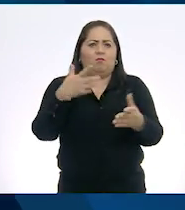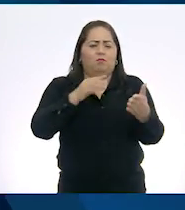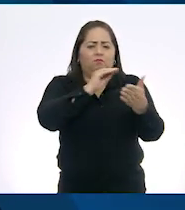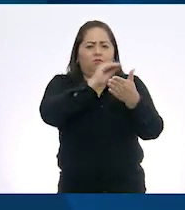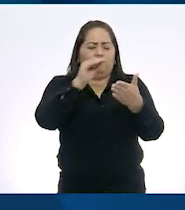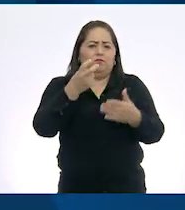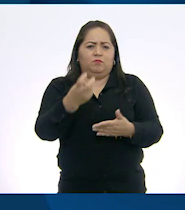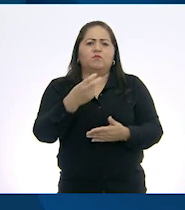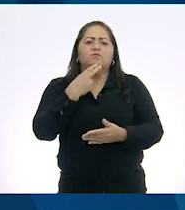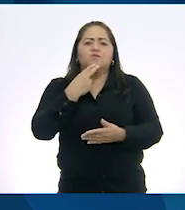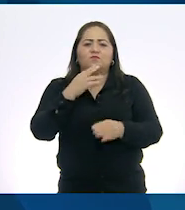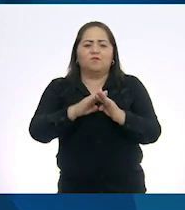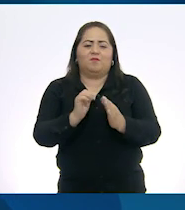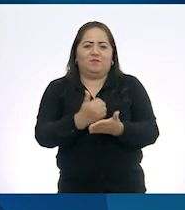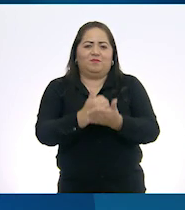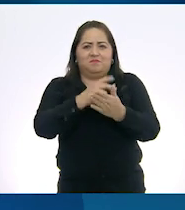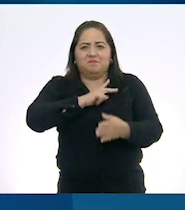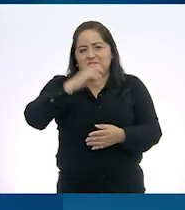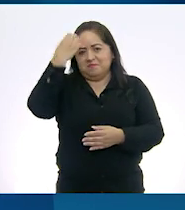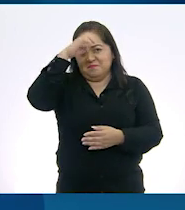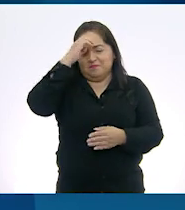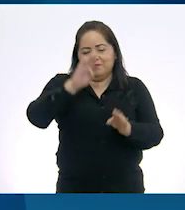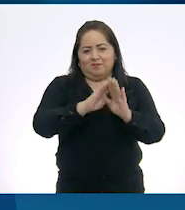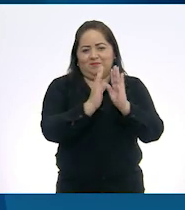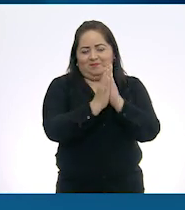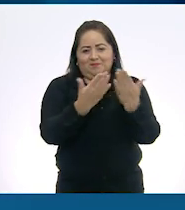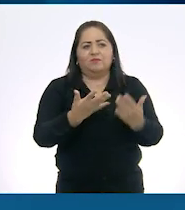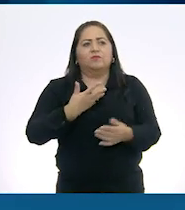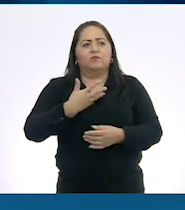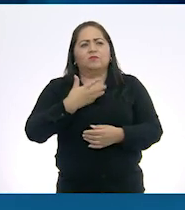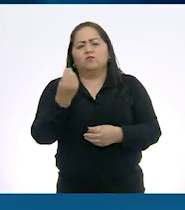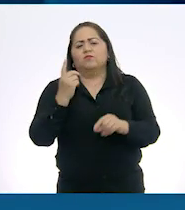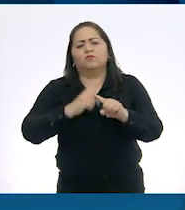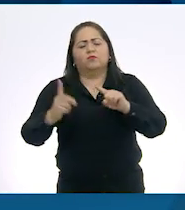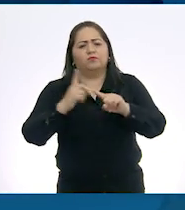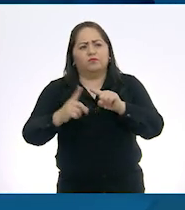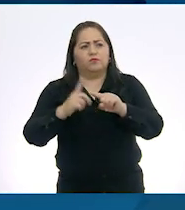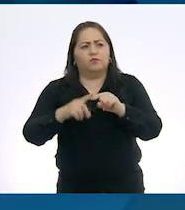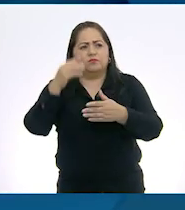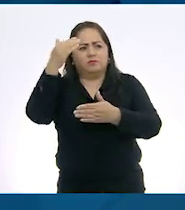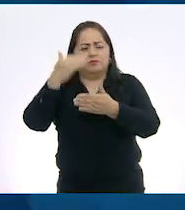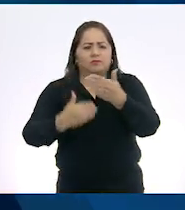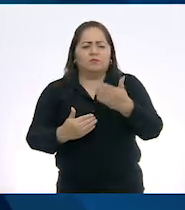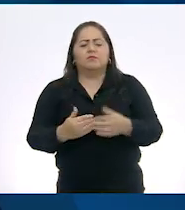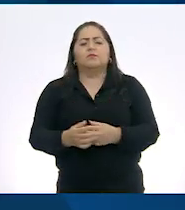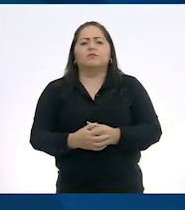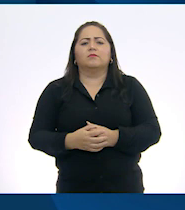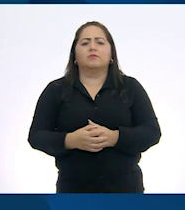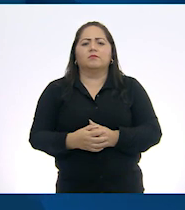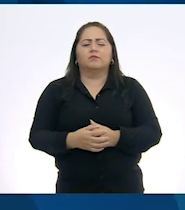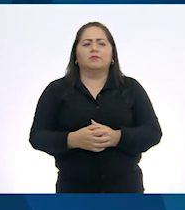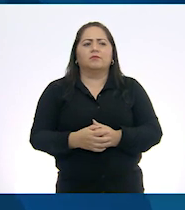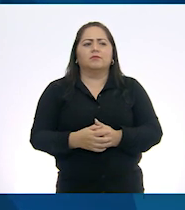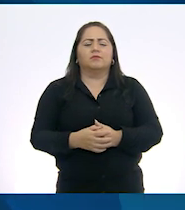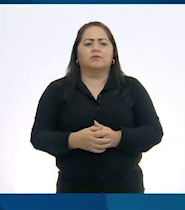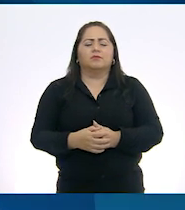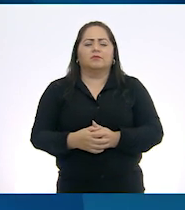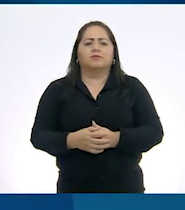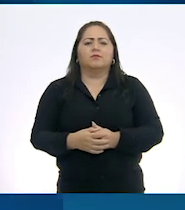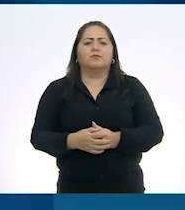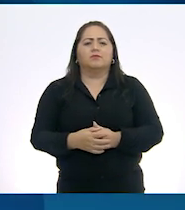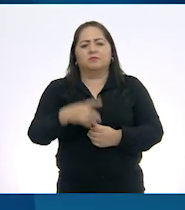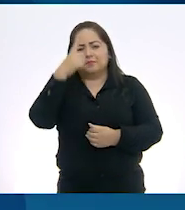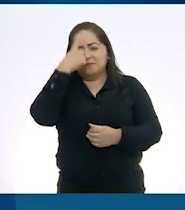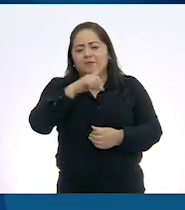cosas que nacieron de mí, de mis experiencias, de lo que hemos vivido. Tenemos muchos, cada uno de ellos refleja algo, una parte de la visión que tenemos los indígenas.